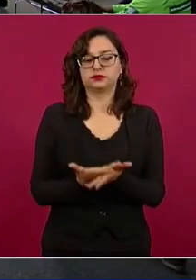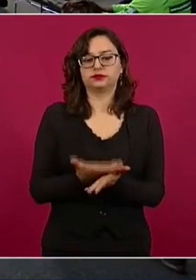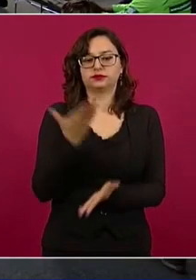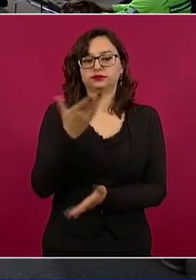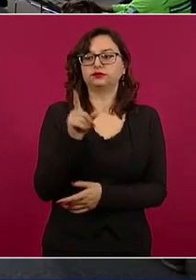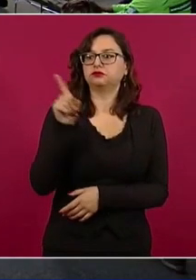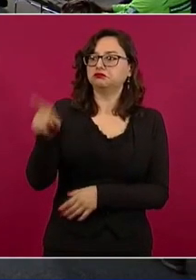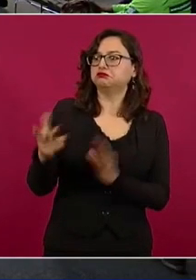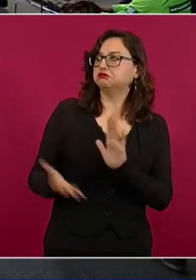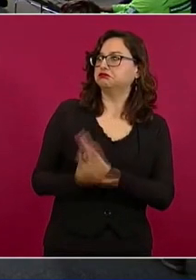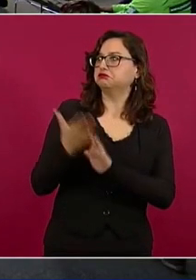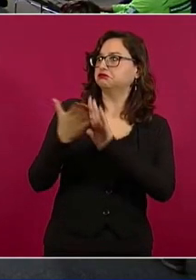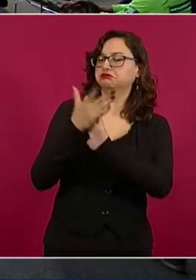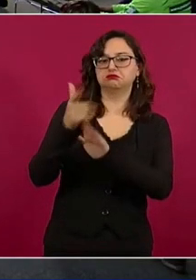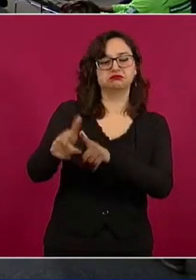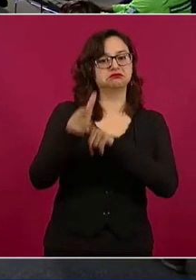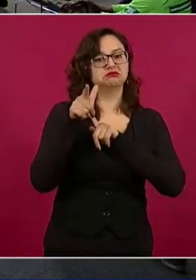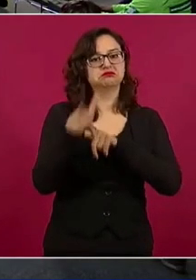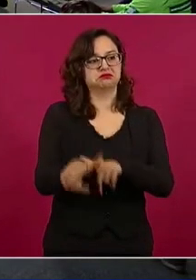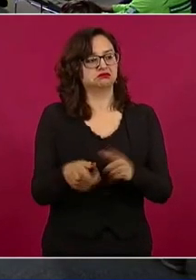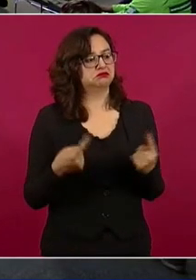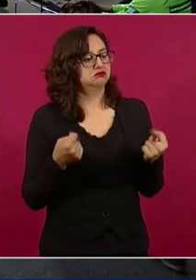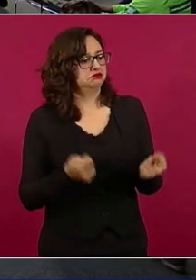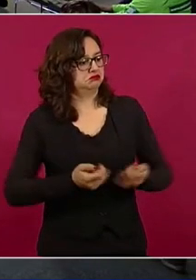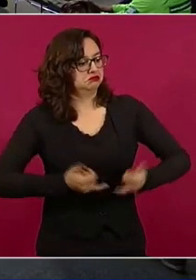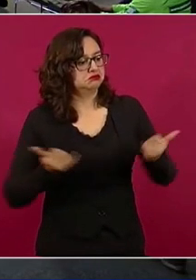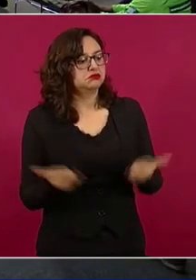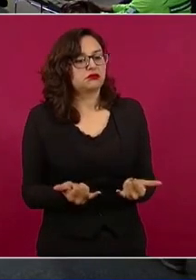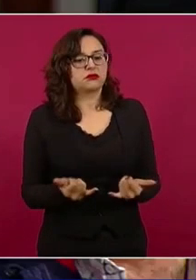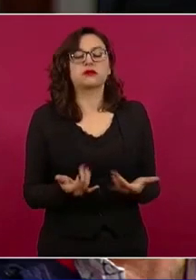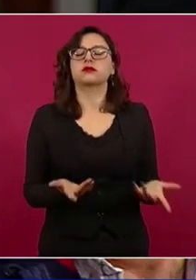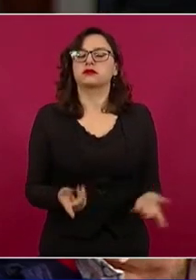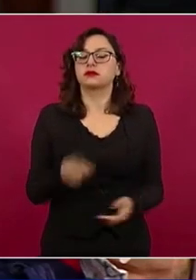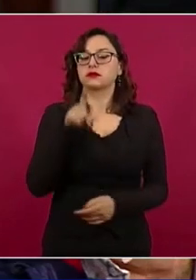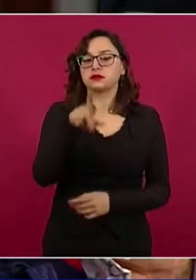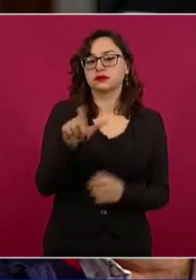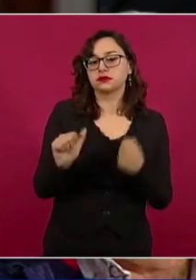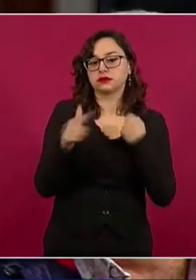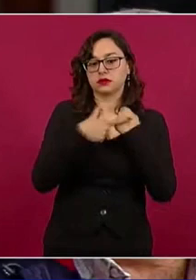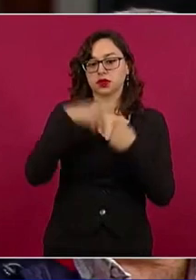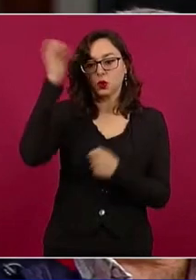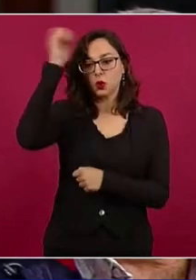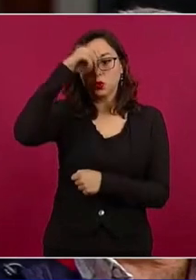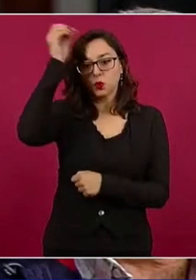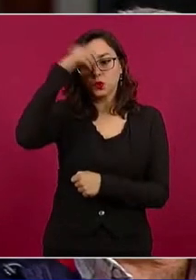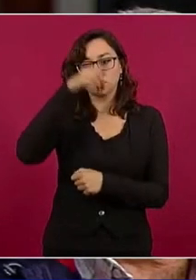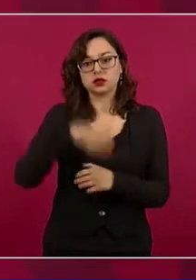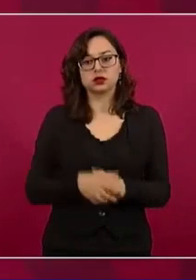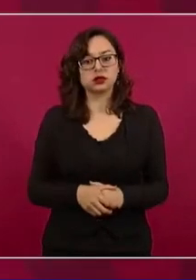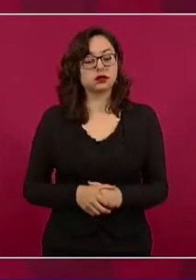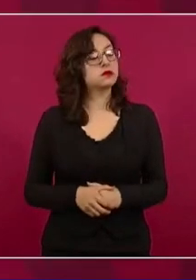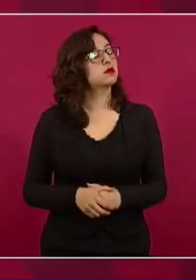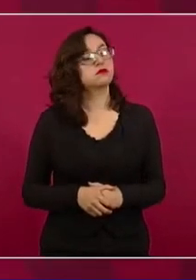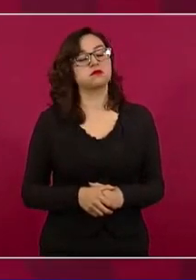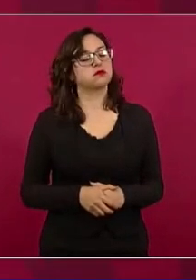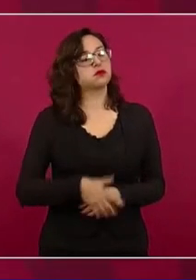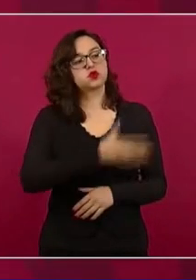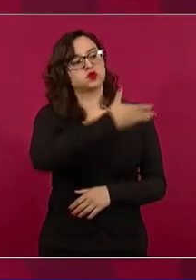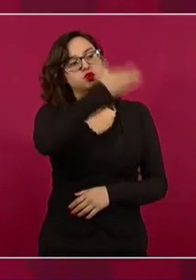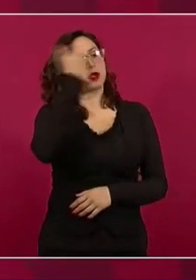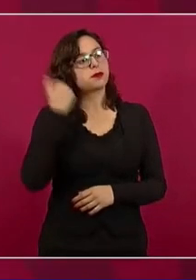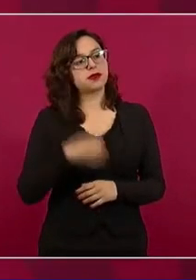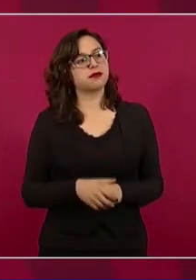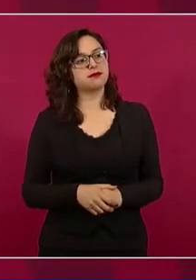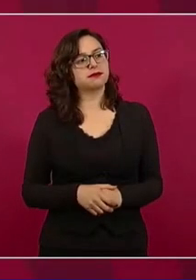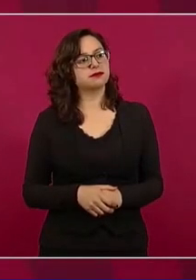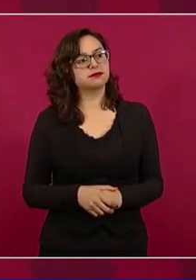la construcción continúa. ¿Usted está enterado o podría darnos algún posicionamiento al respecto? No, no estaba enterado, pero hoy